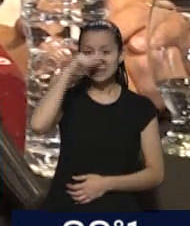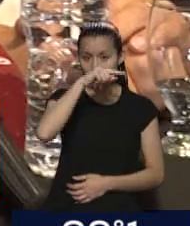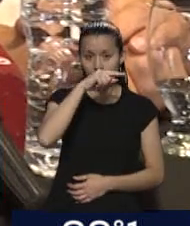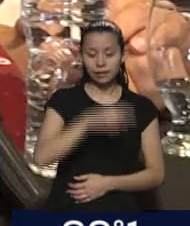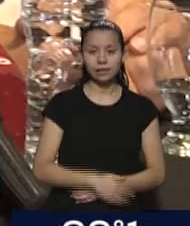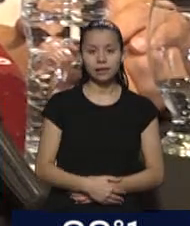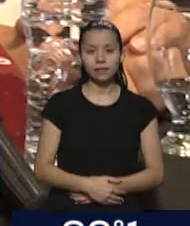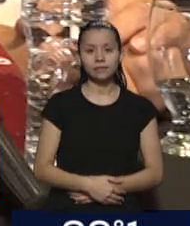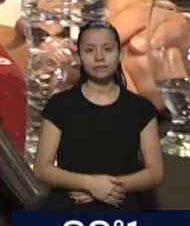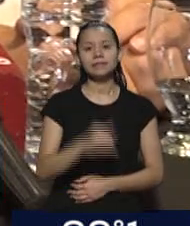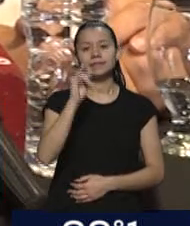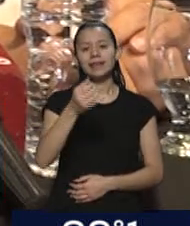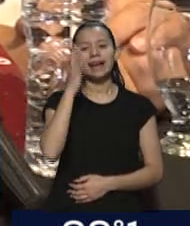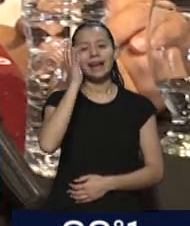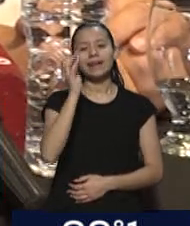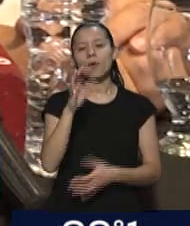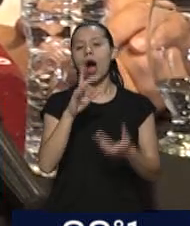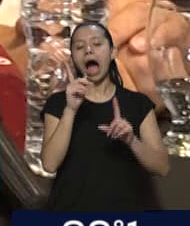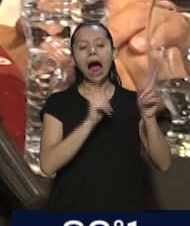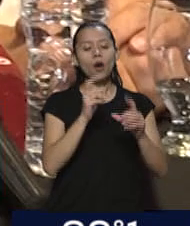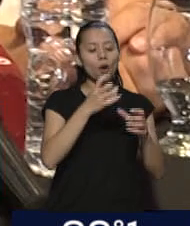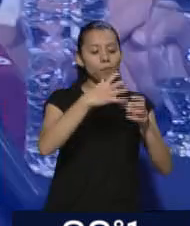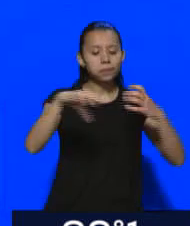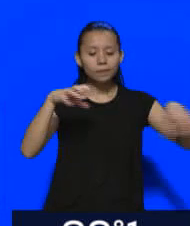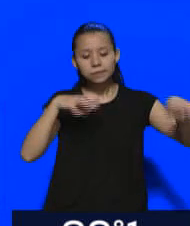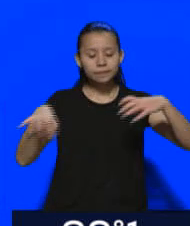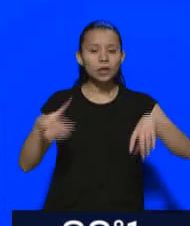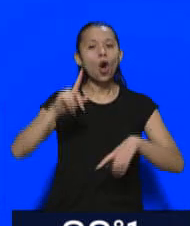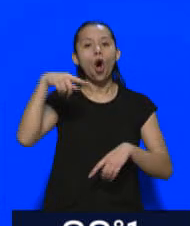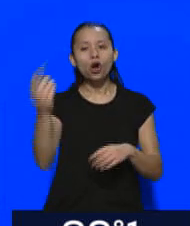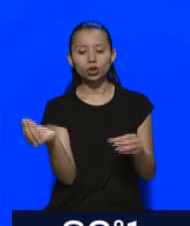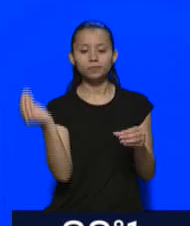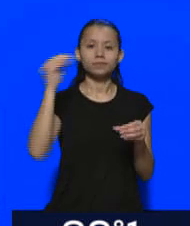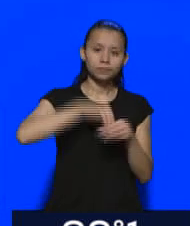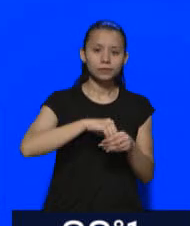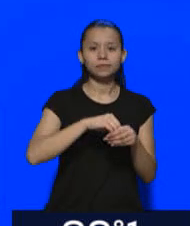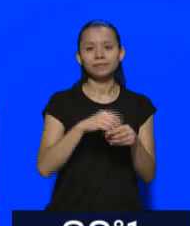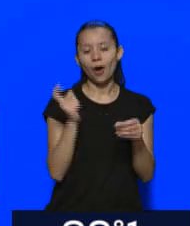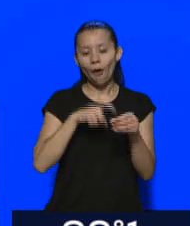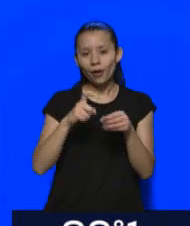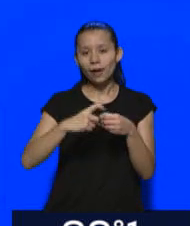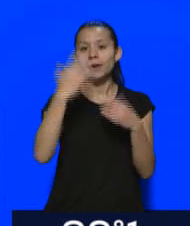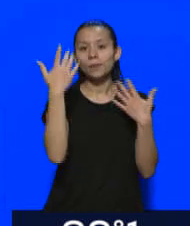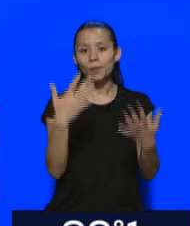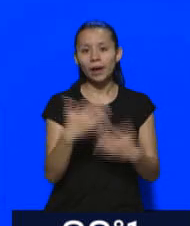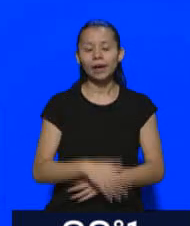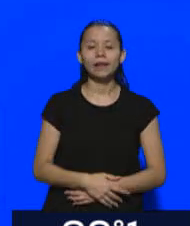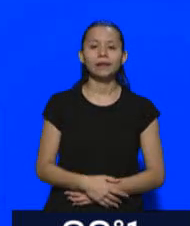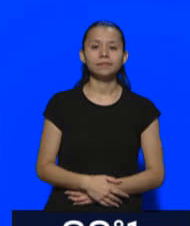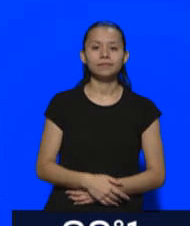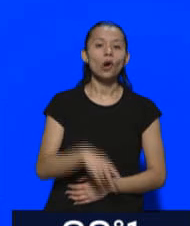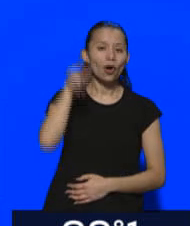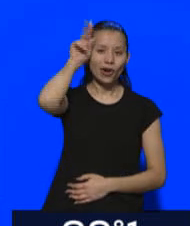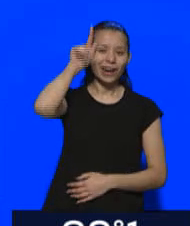fusiones, que algunas áreas se iban a separar, que otras se iban a suprimir dentro de un contexto, dice Cornejo, de austeridad